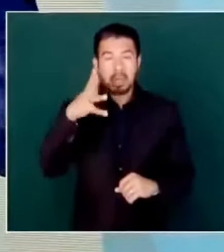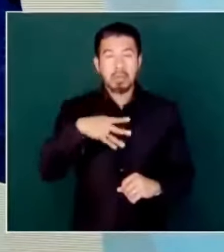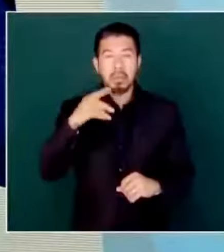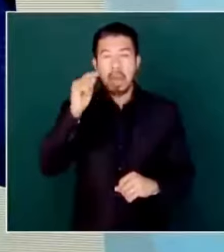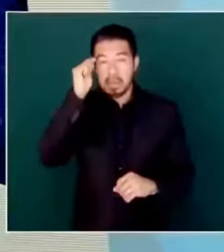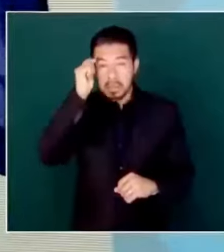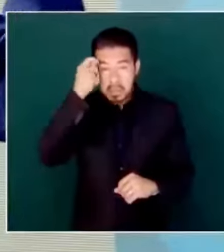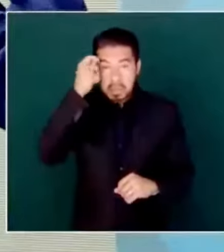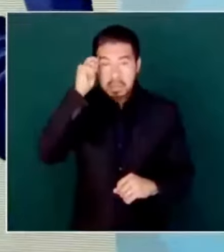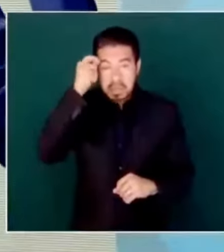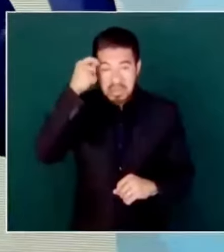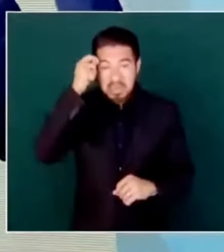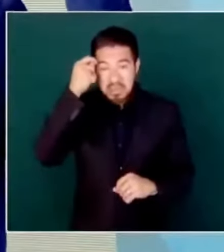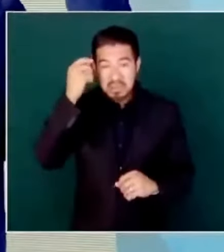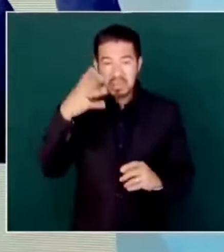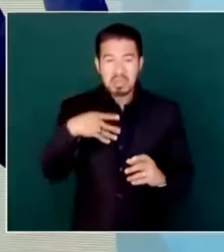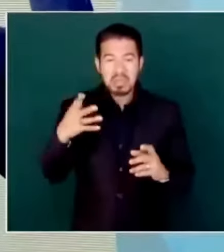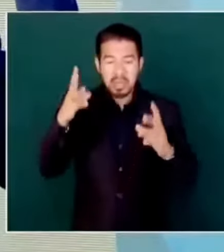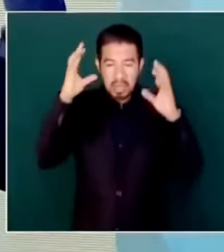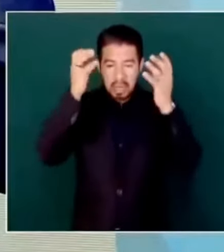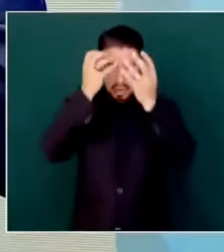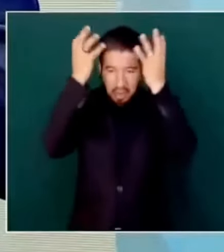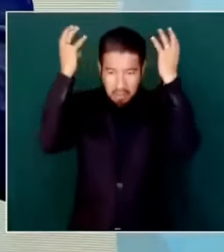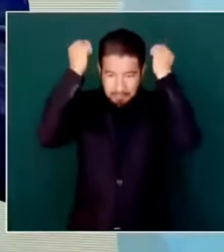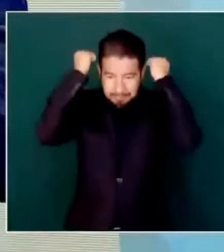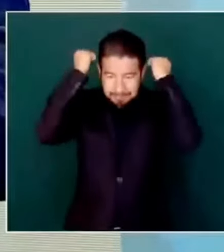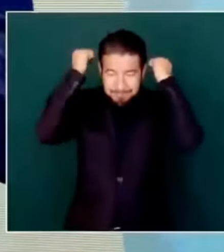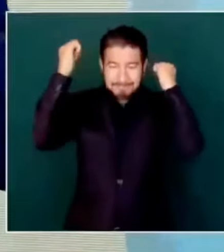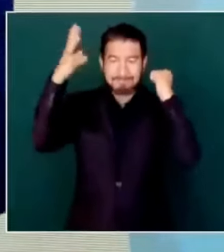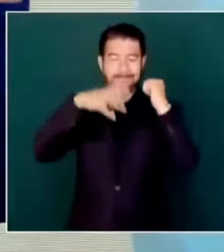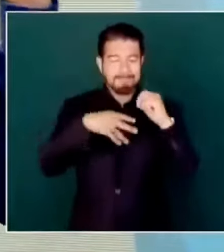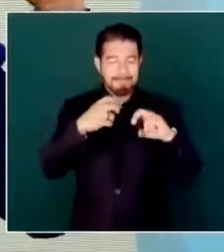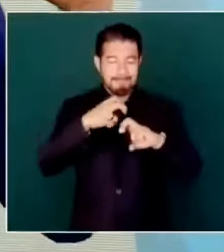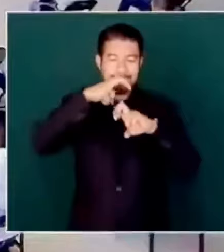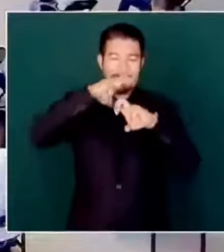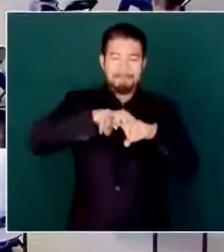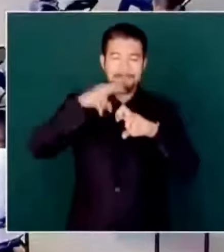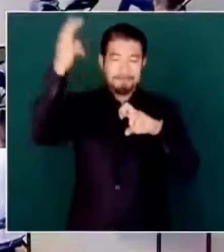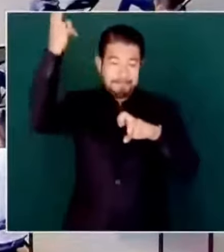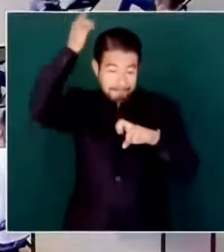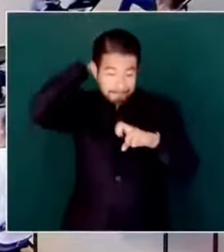y una silla cargaran